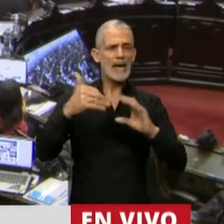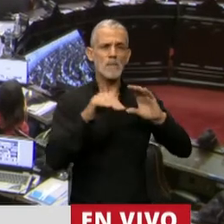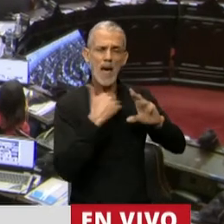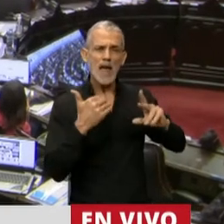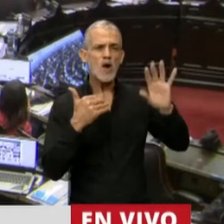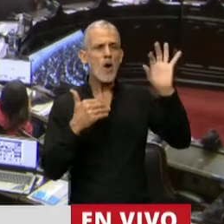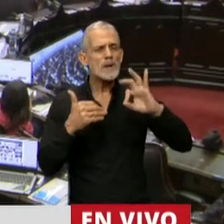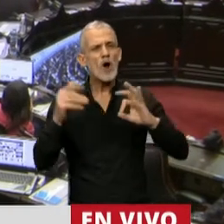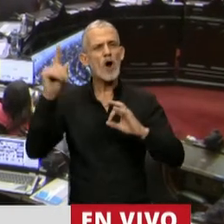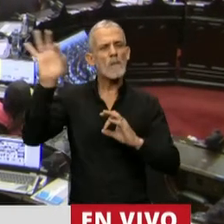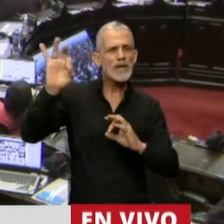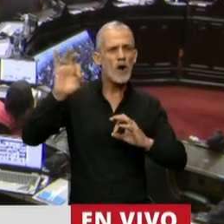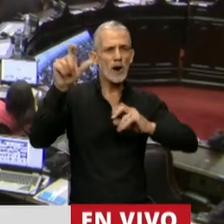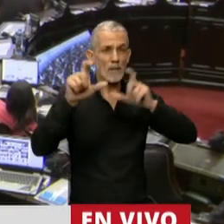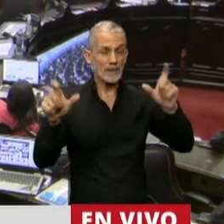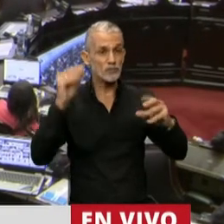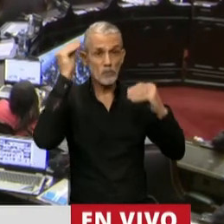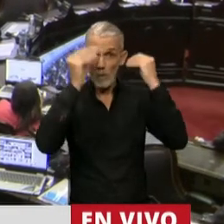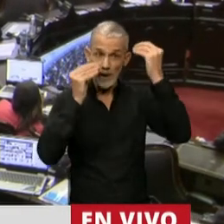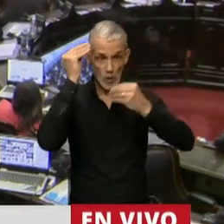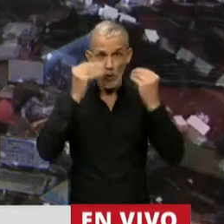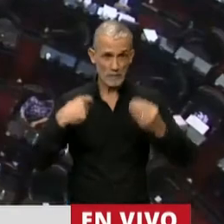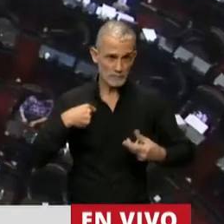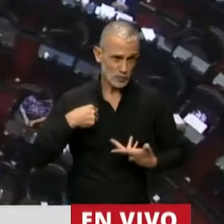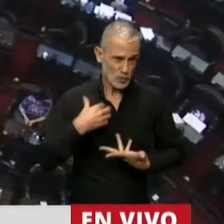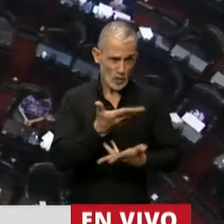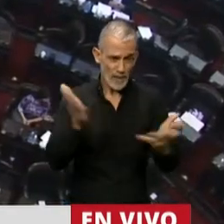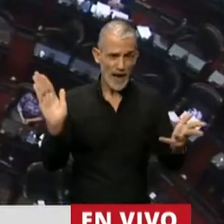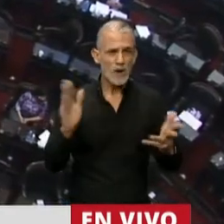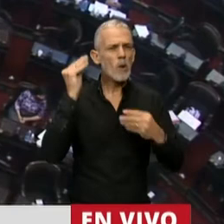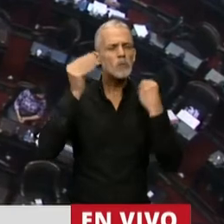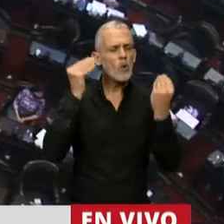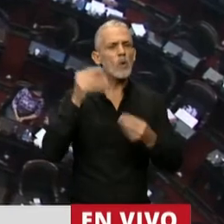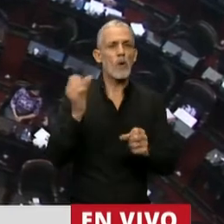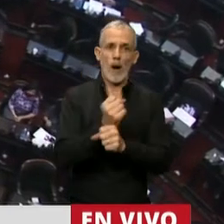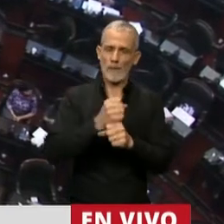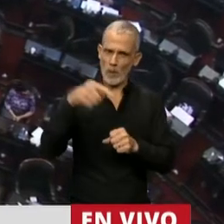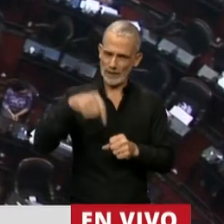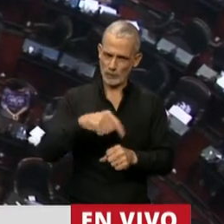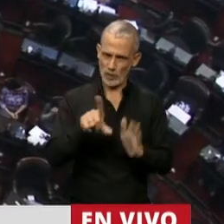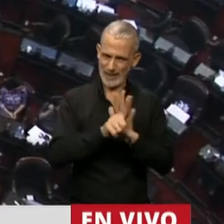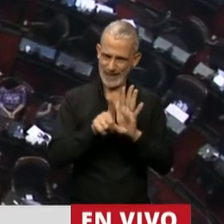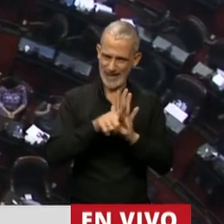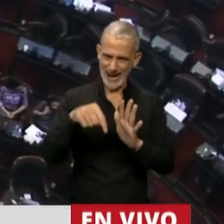opiniones de distintos ciudadanos preocupados por la aprobación de esta ley.